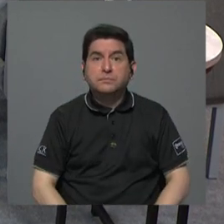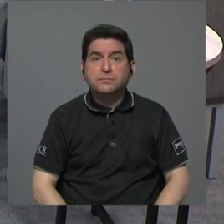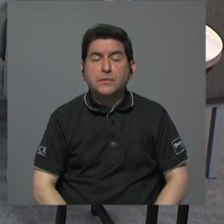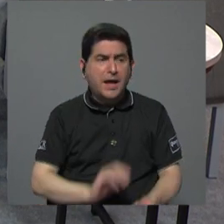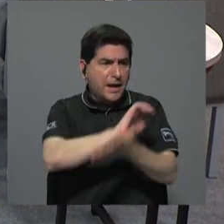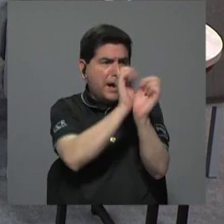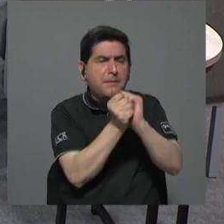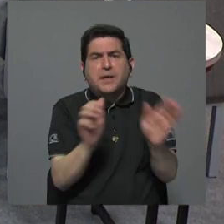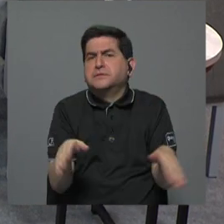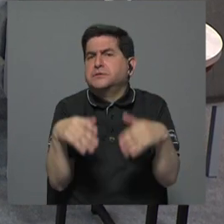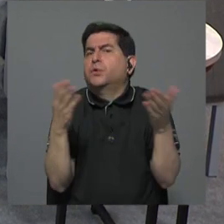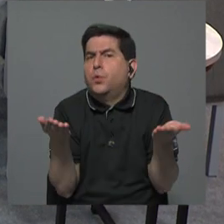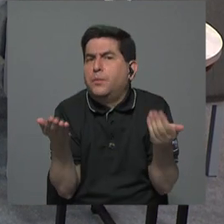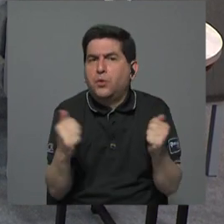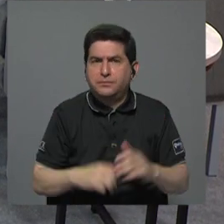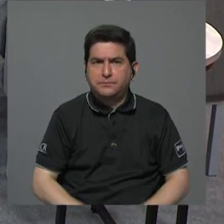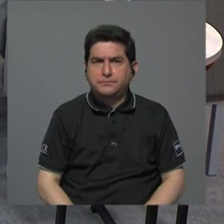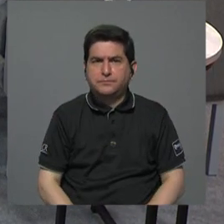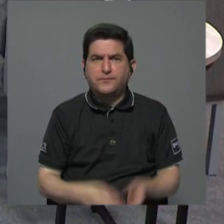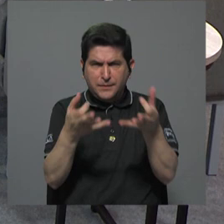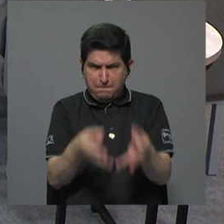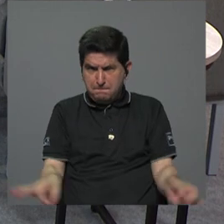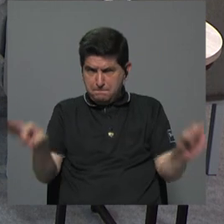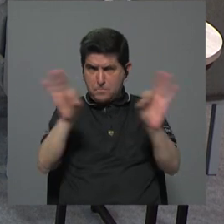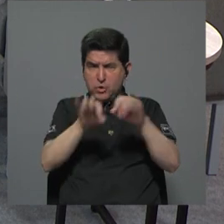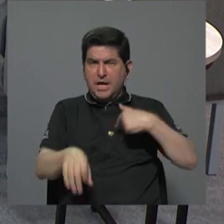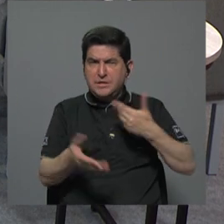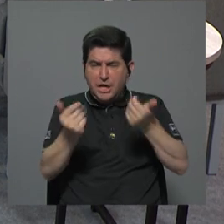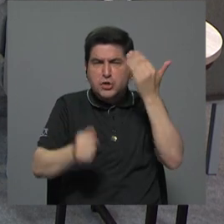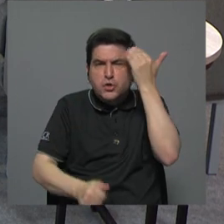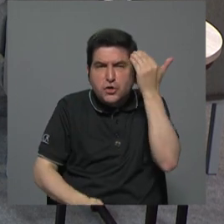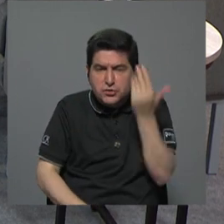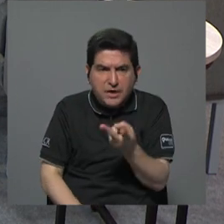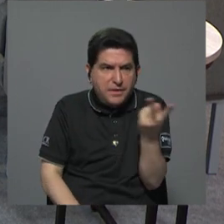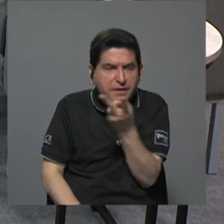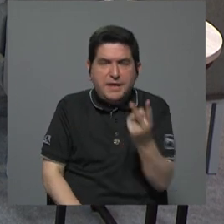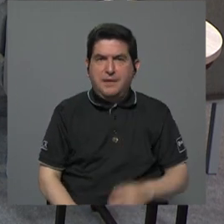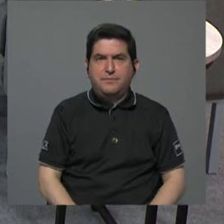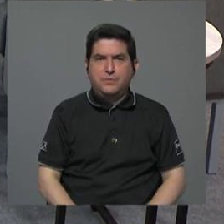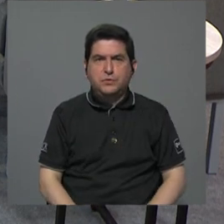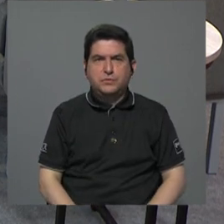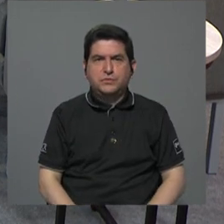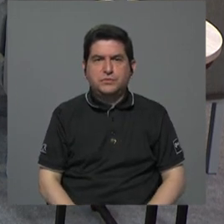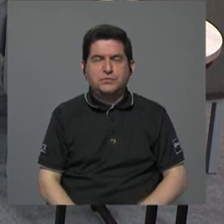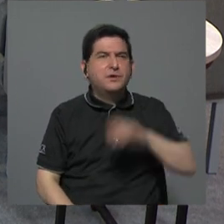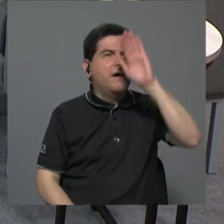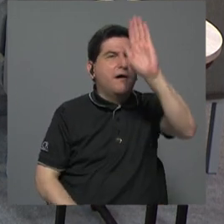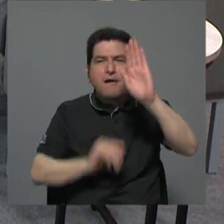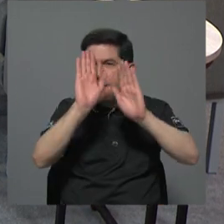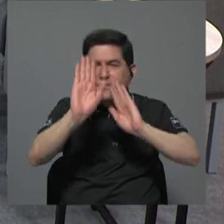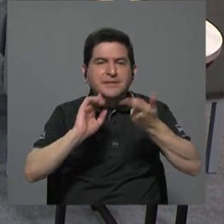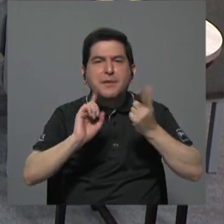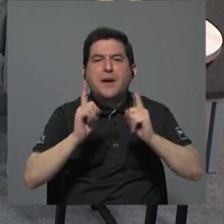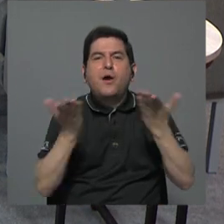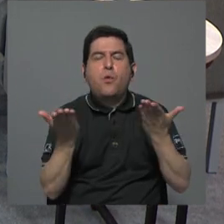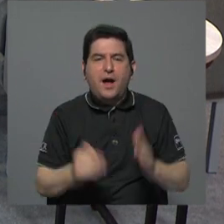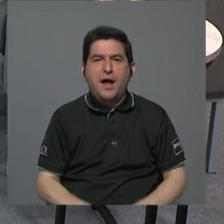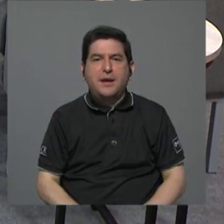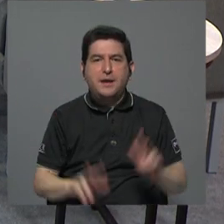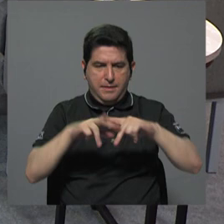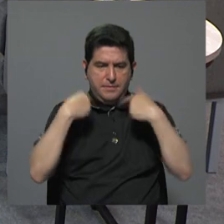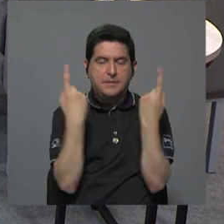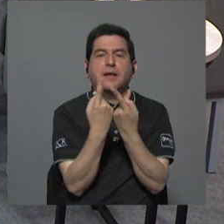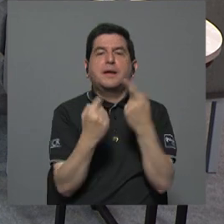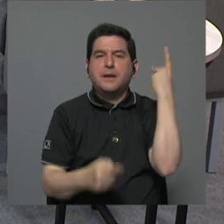transformarse? Lo importante aquí que me gustaría conocer de parte de ustedes es, ¿qué esquema plantean ustedes como partidos